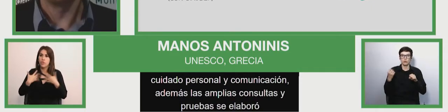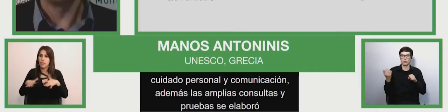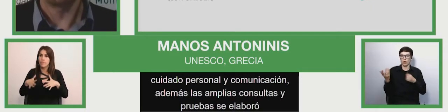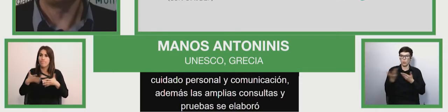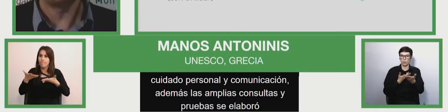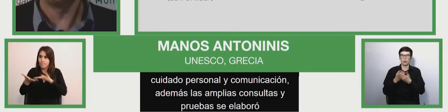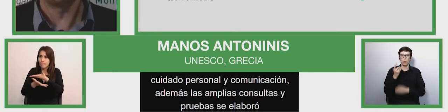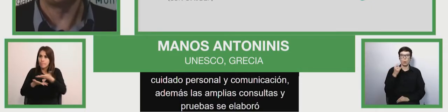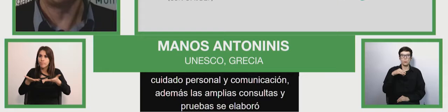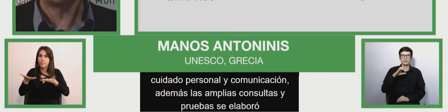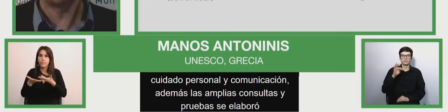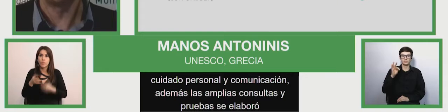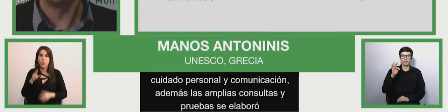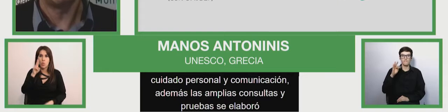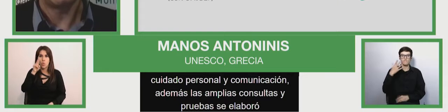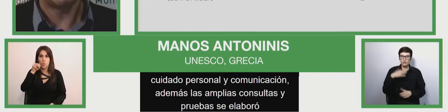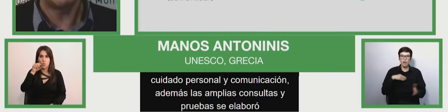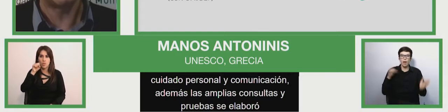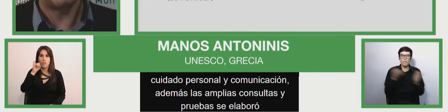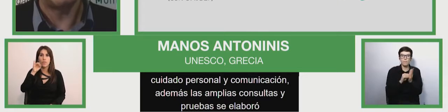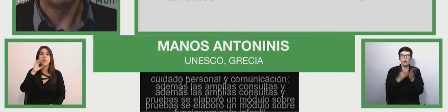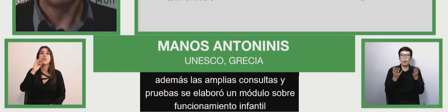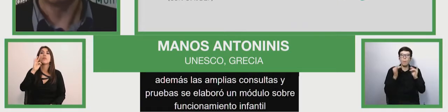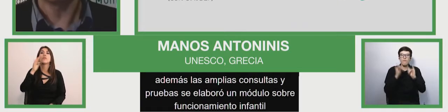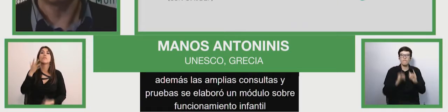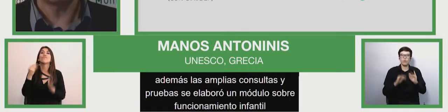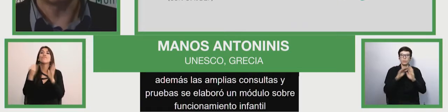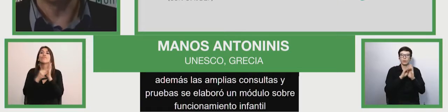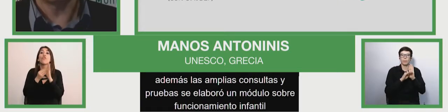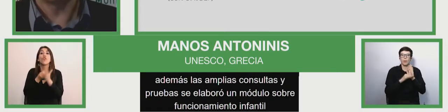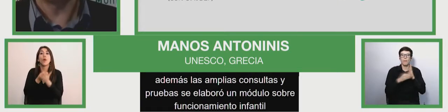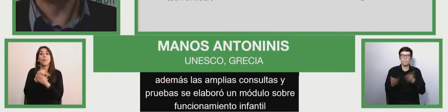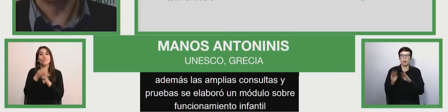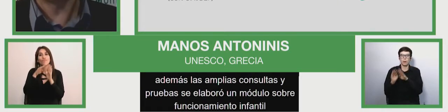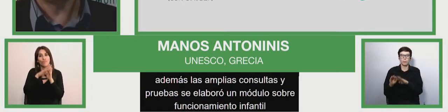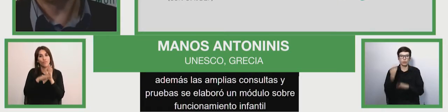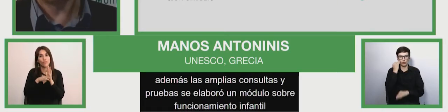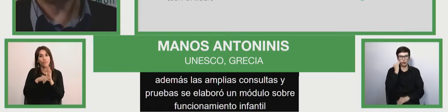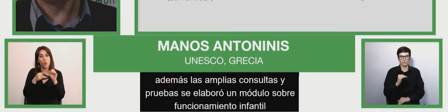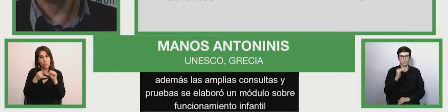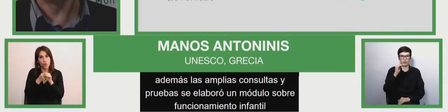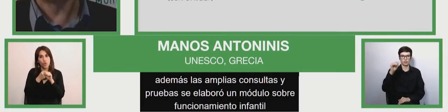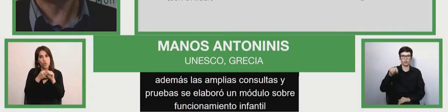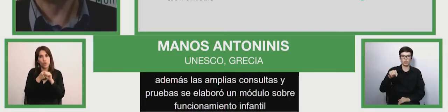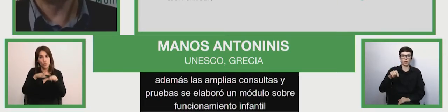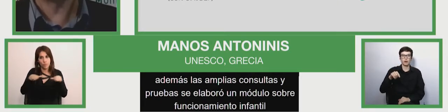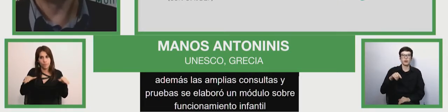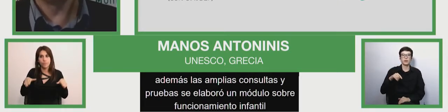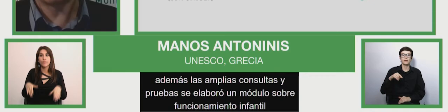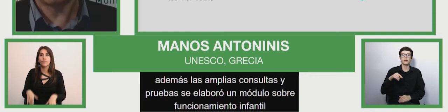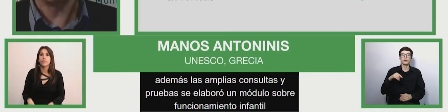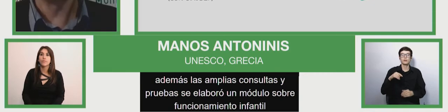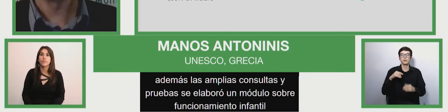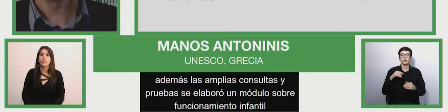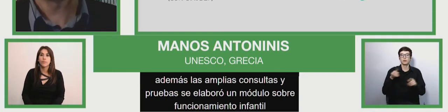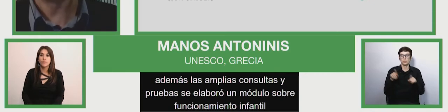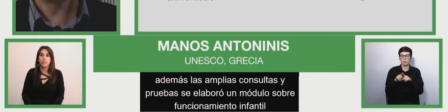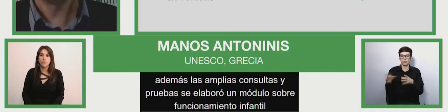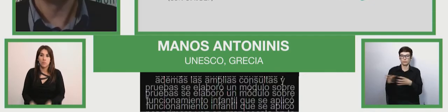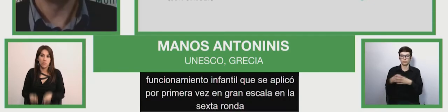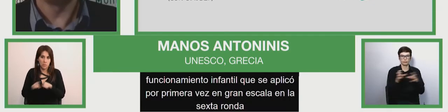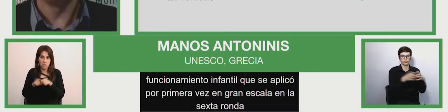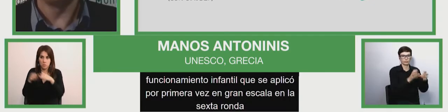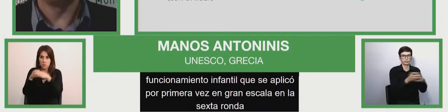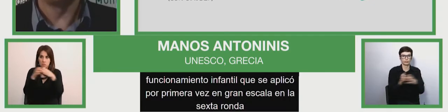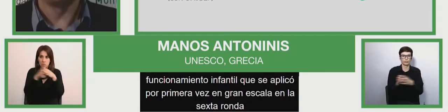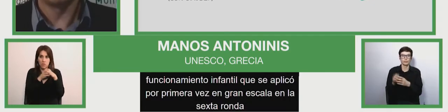que se aplicó por primera vez a gran escala en la sexta ronda de las encuestas de indicadores múltiples por conglomerados, MIX,